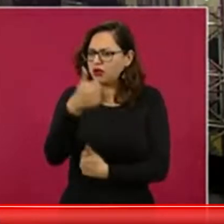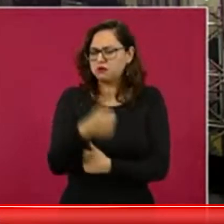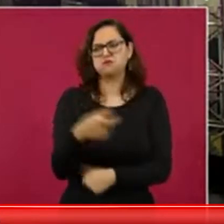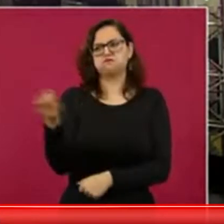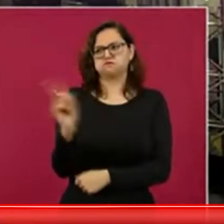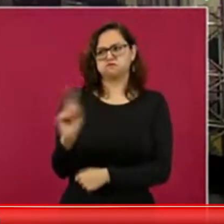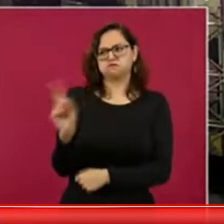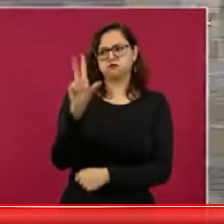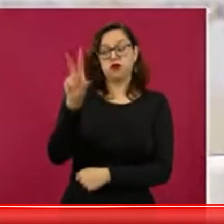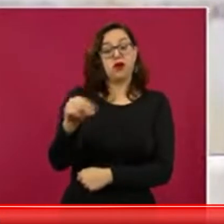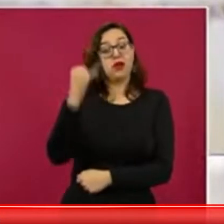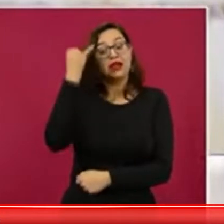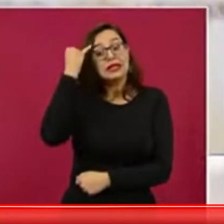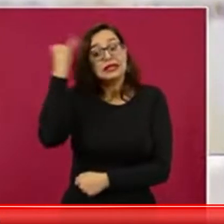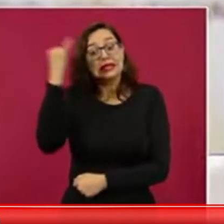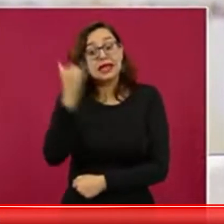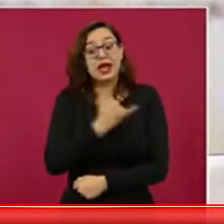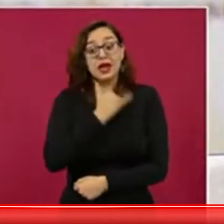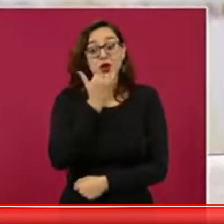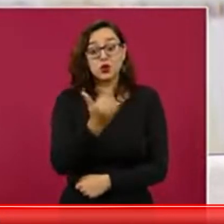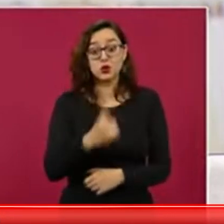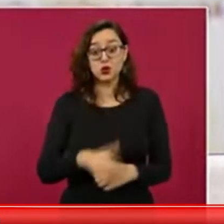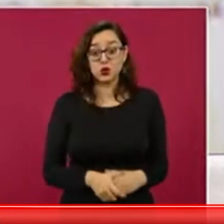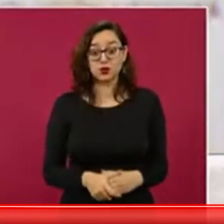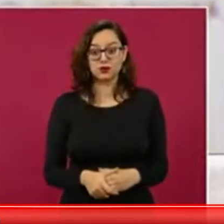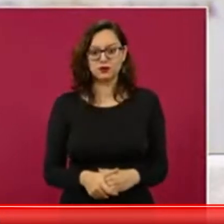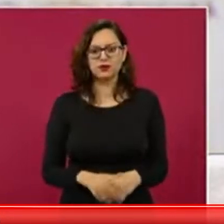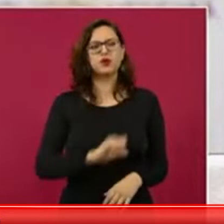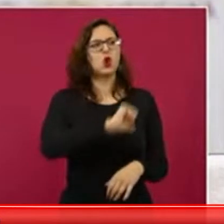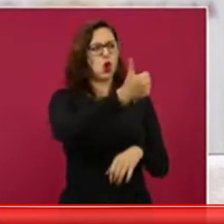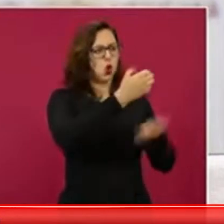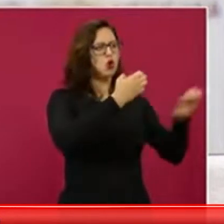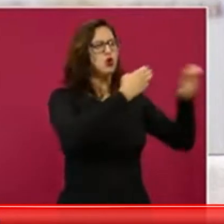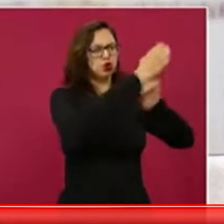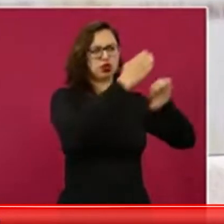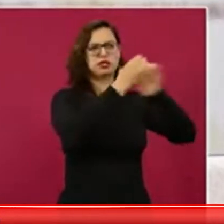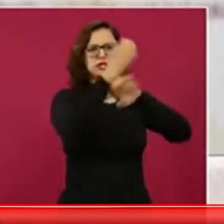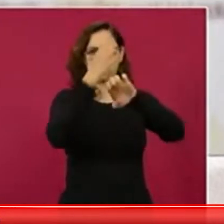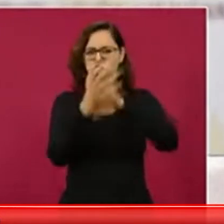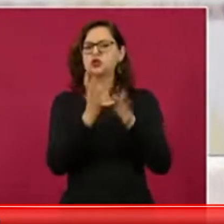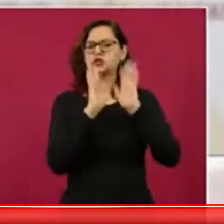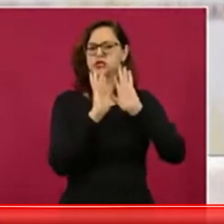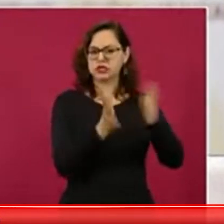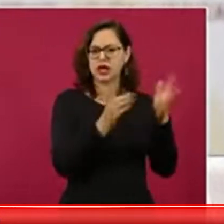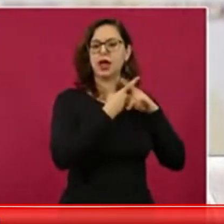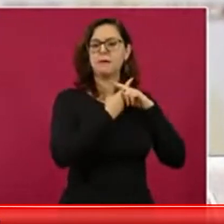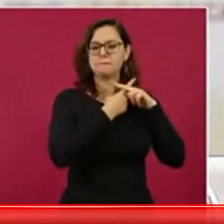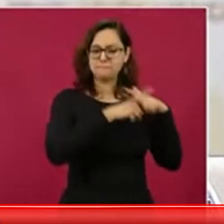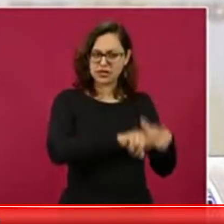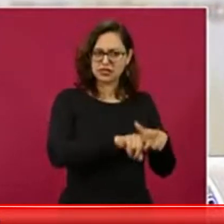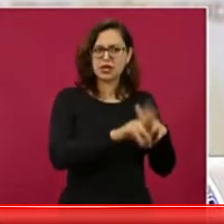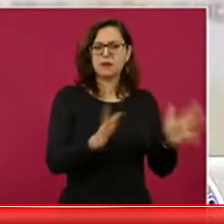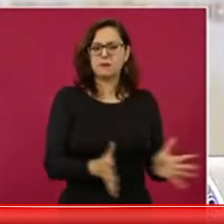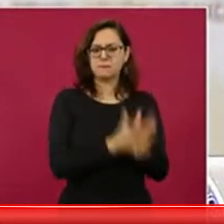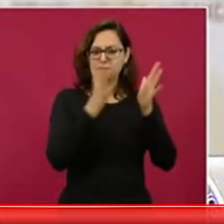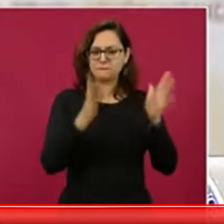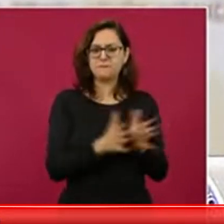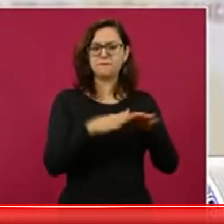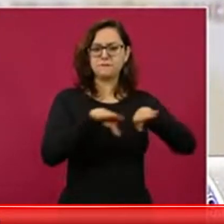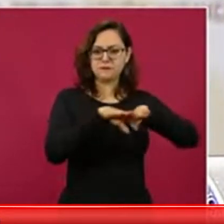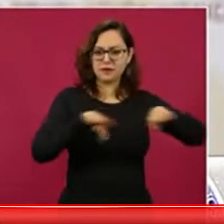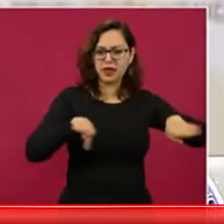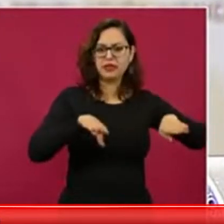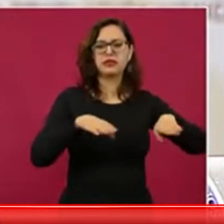En Tabasco no se movía ni una hoja del árbol de la